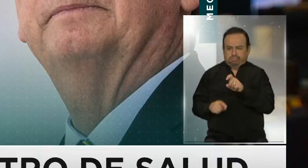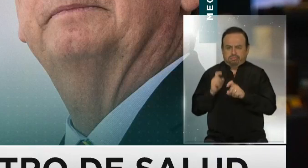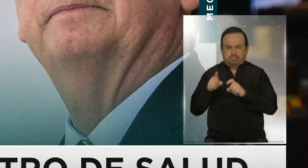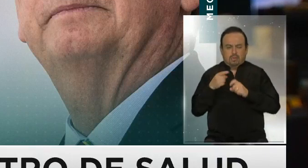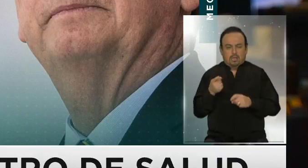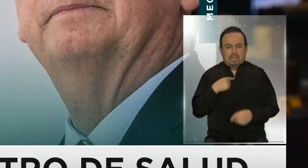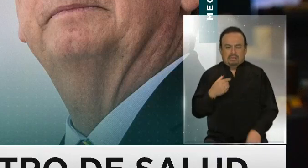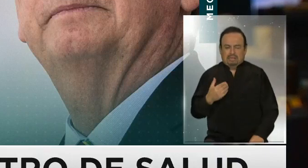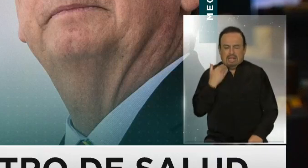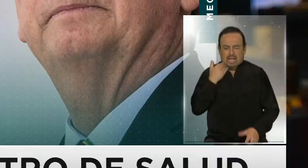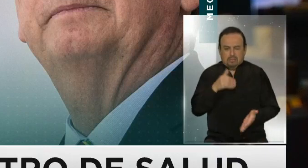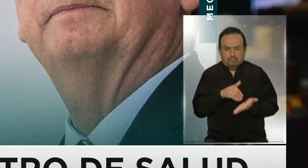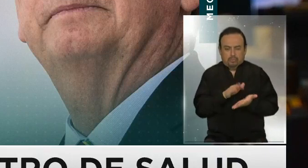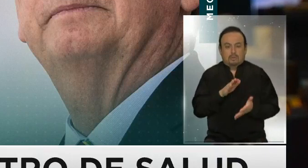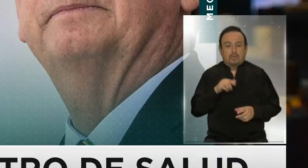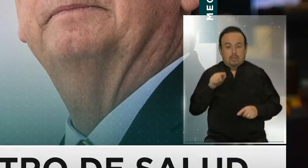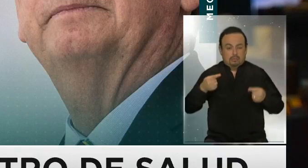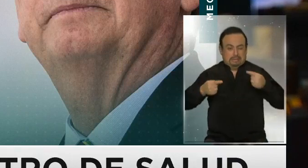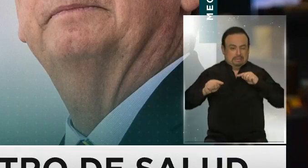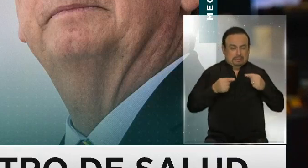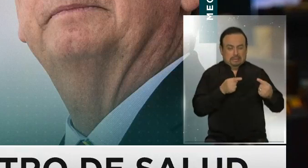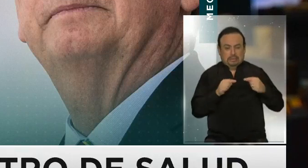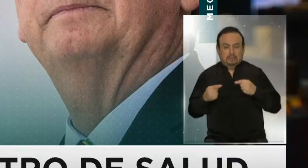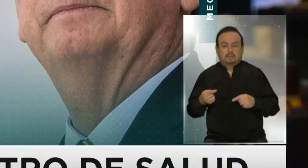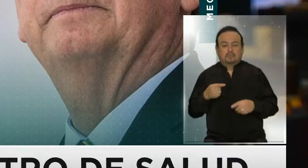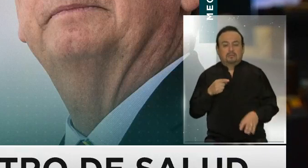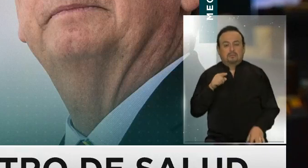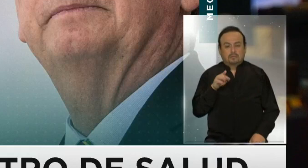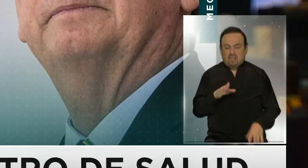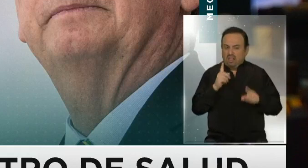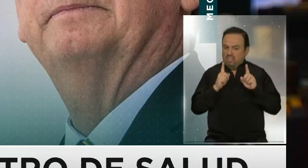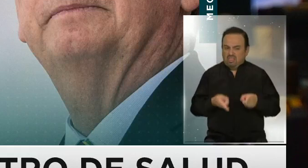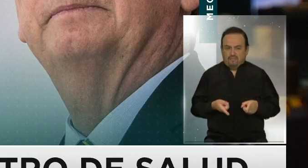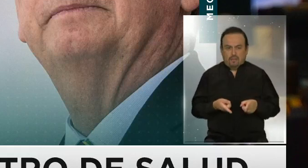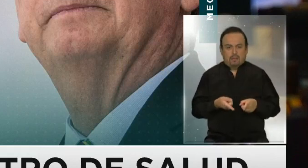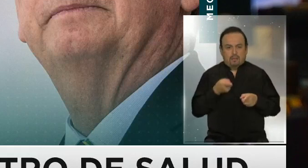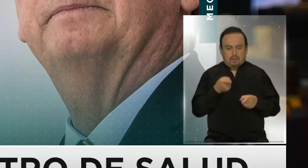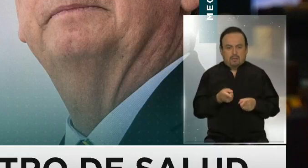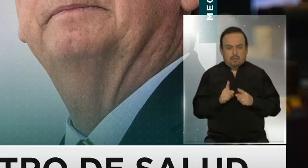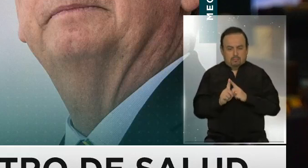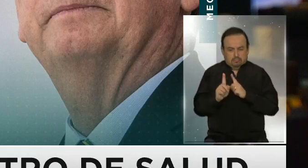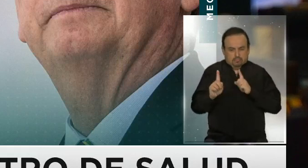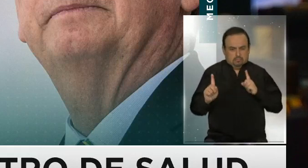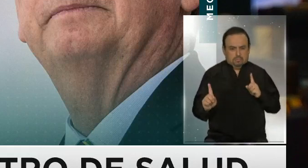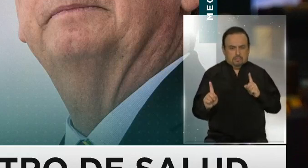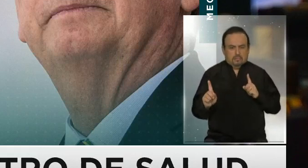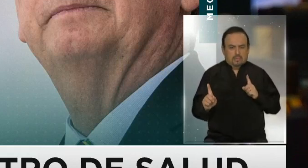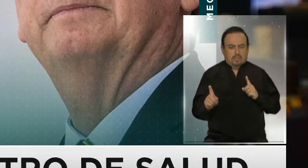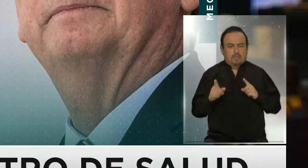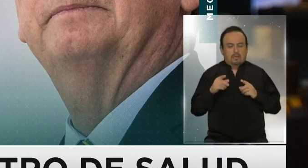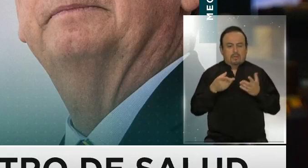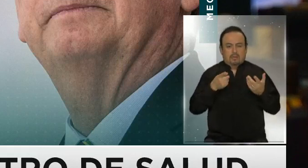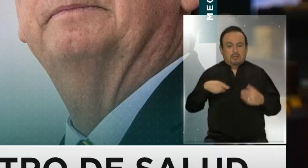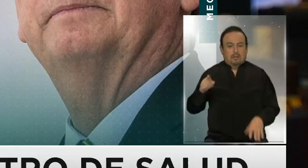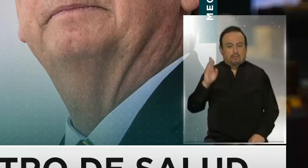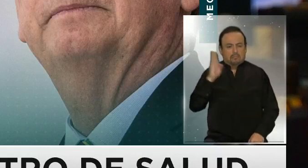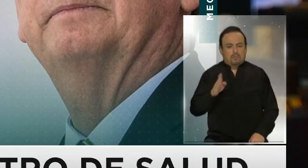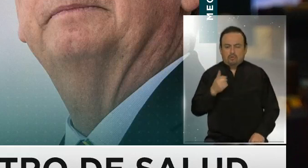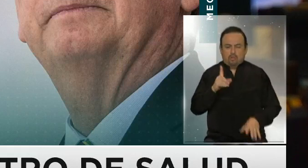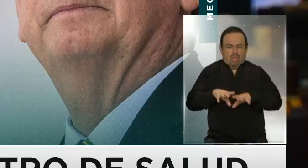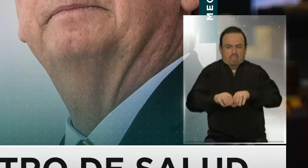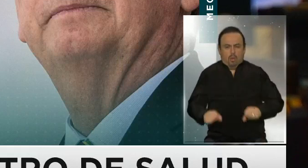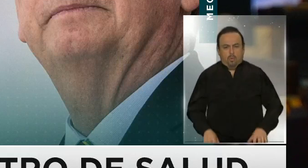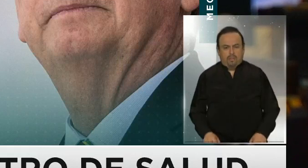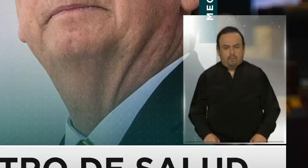pandemia. Básicamente un cuestionamiento respecto de que hay que mantener esta distancia social, una cuestión con la que Bolsonaro no está de